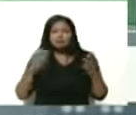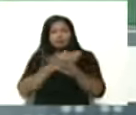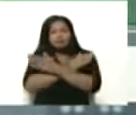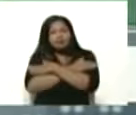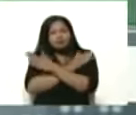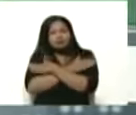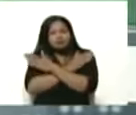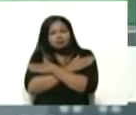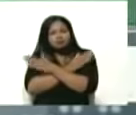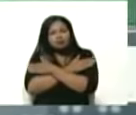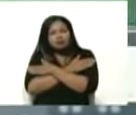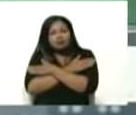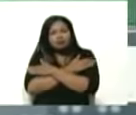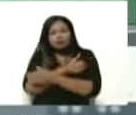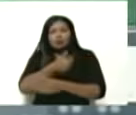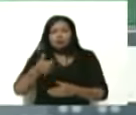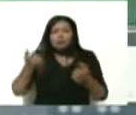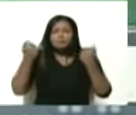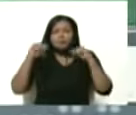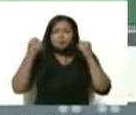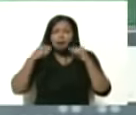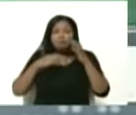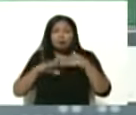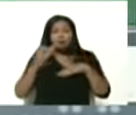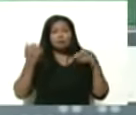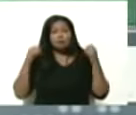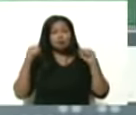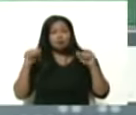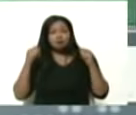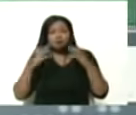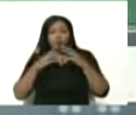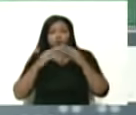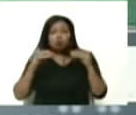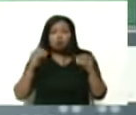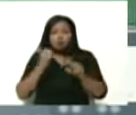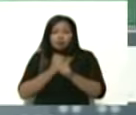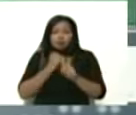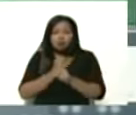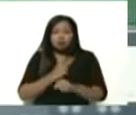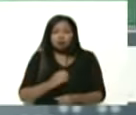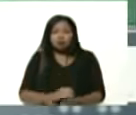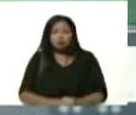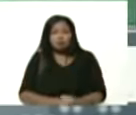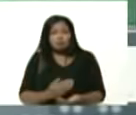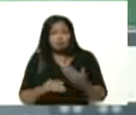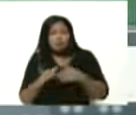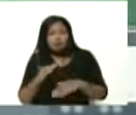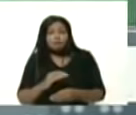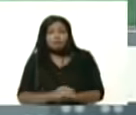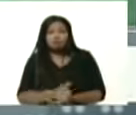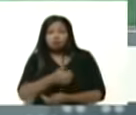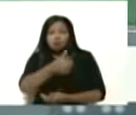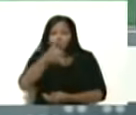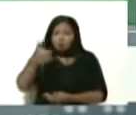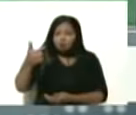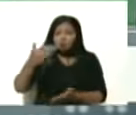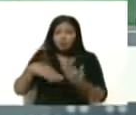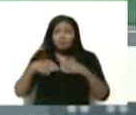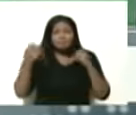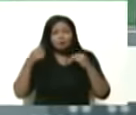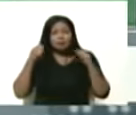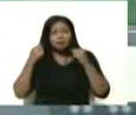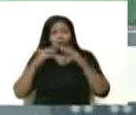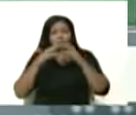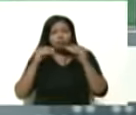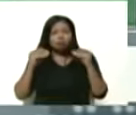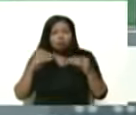felicidades preparémonos vamos a preparar la clase obrera Delcy Tare preparemos la clase obrera